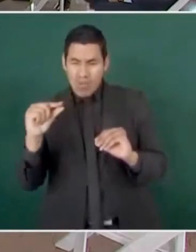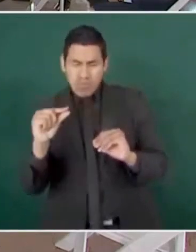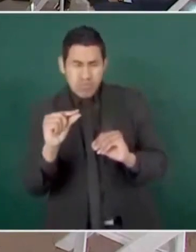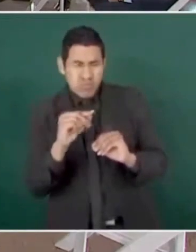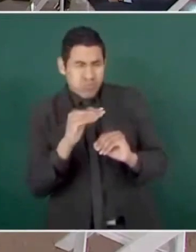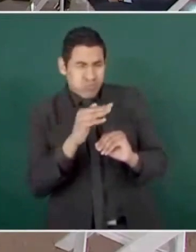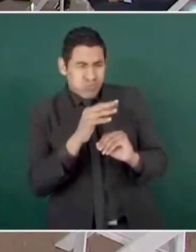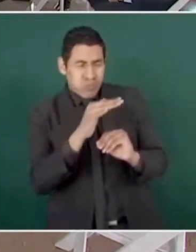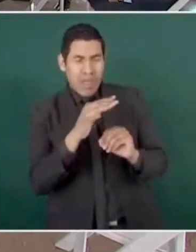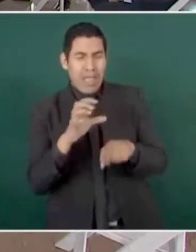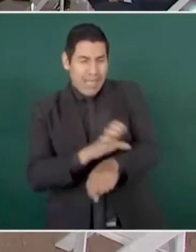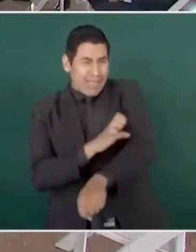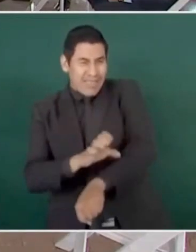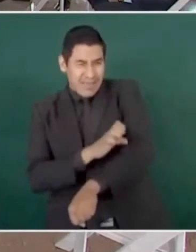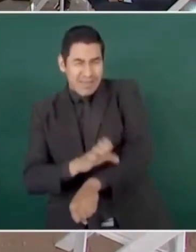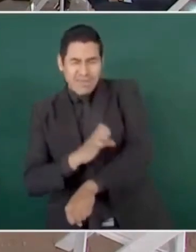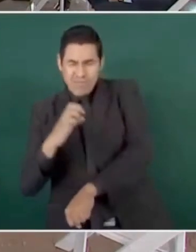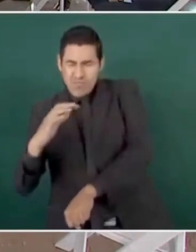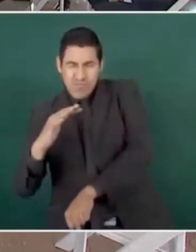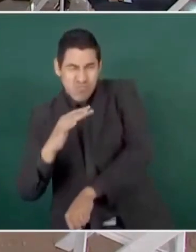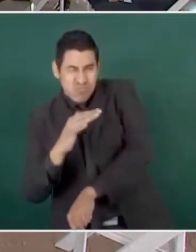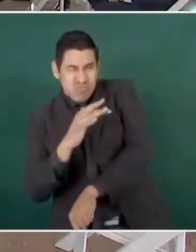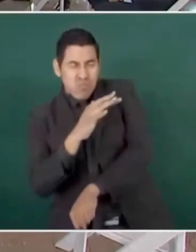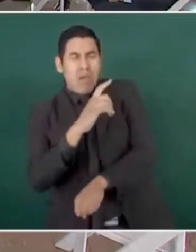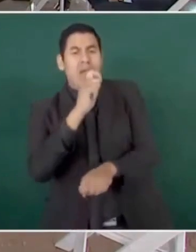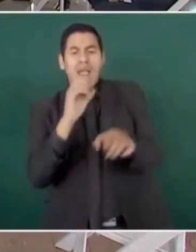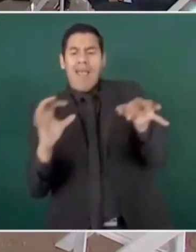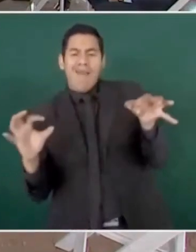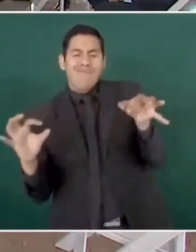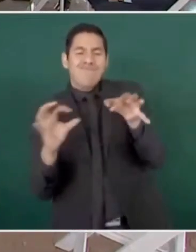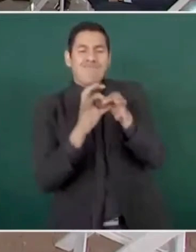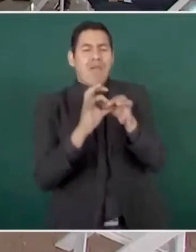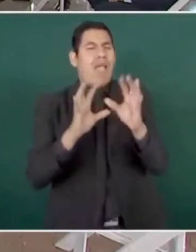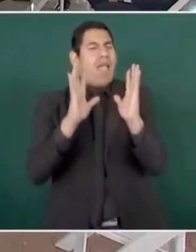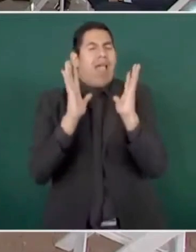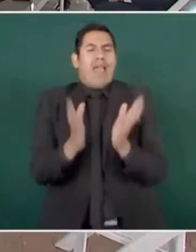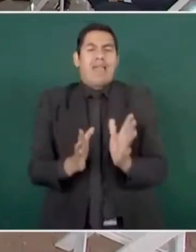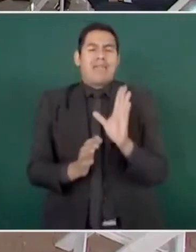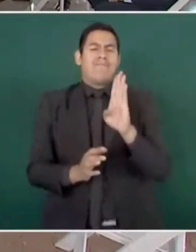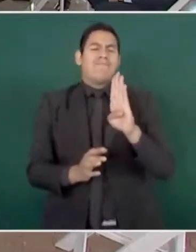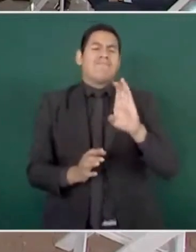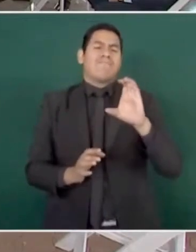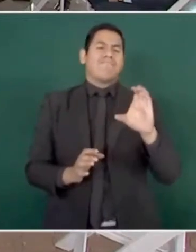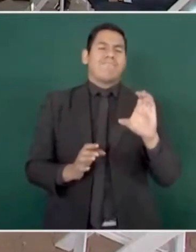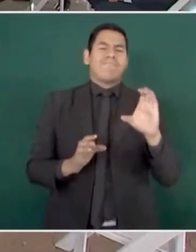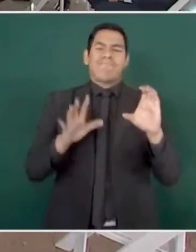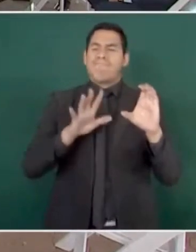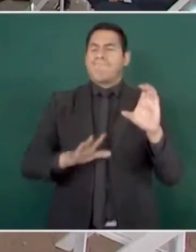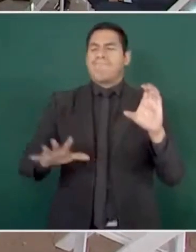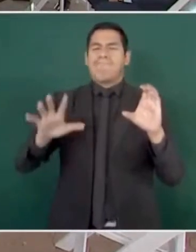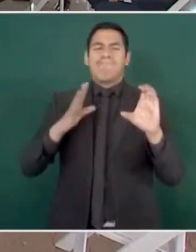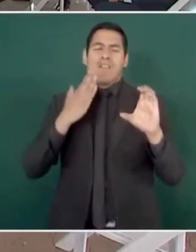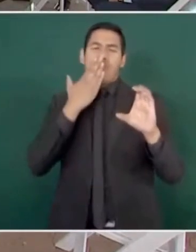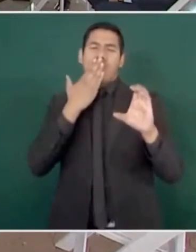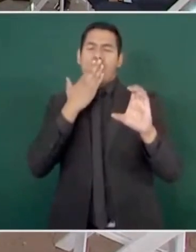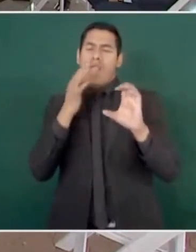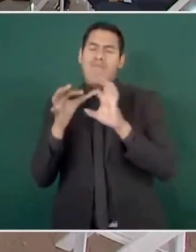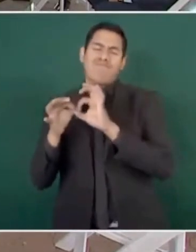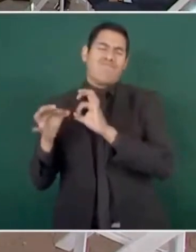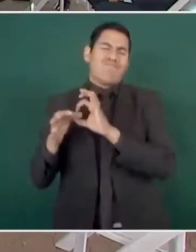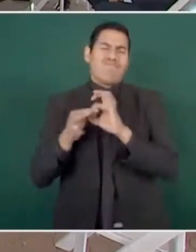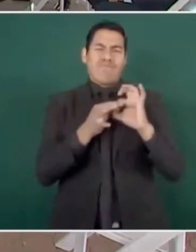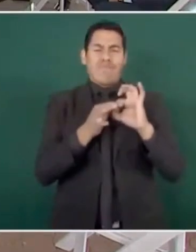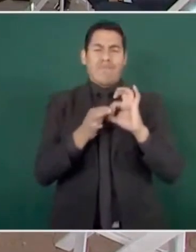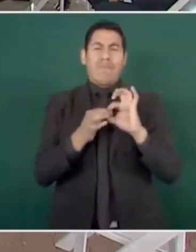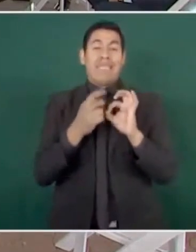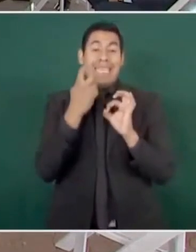Eso puede ya integrar a Baja California y seguir hasta la frontera. Es